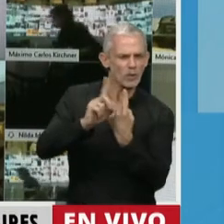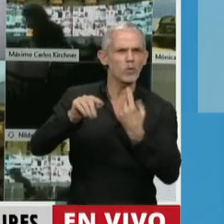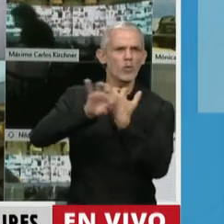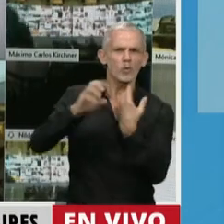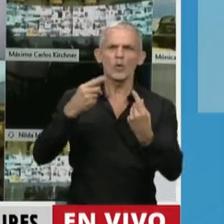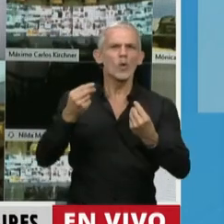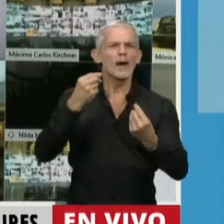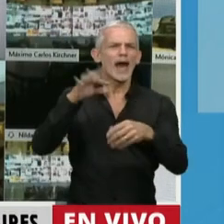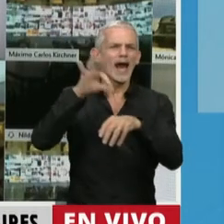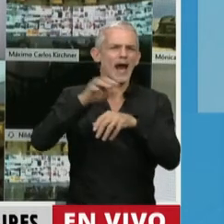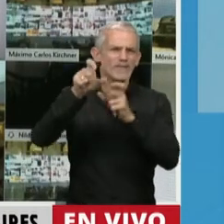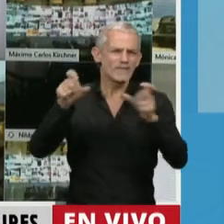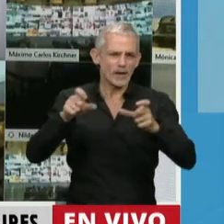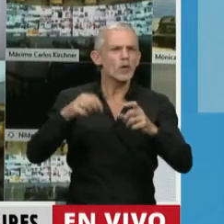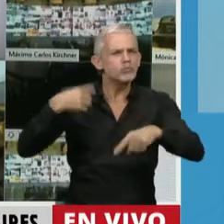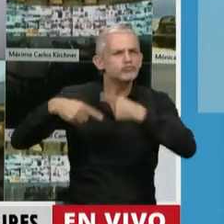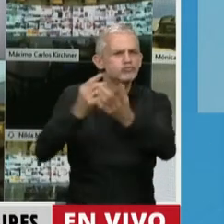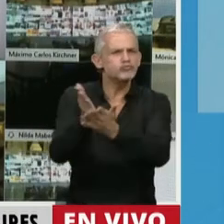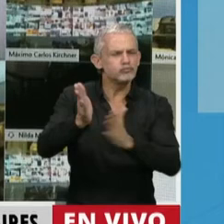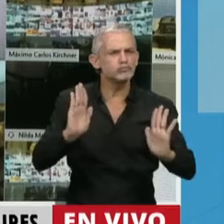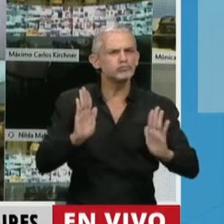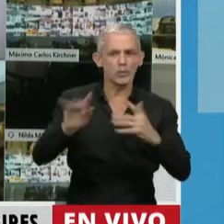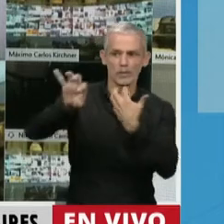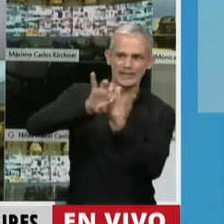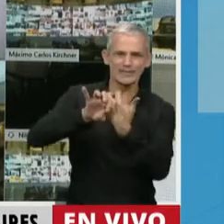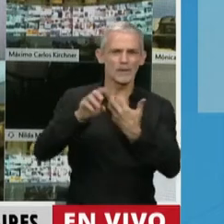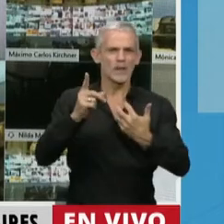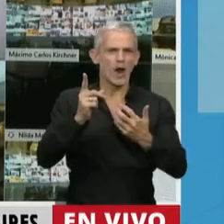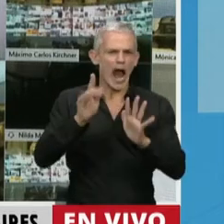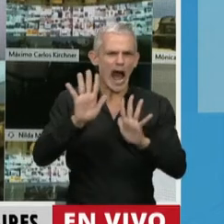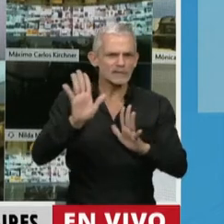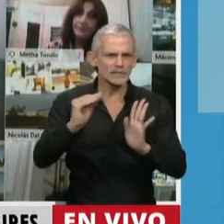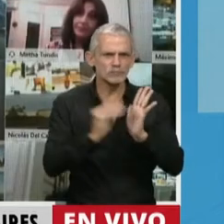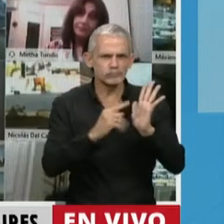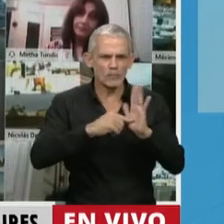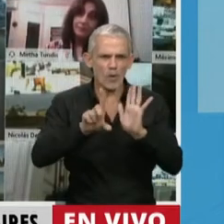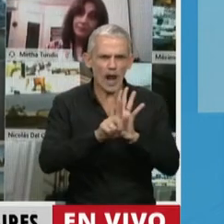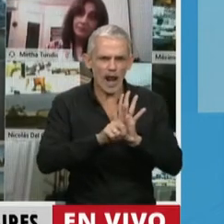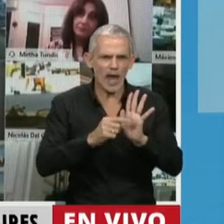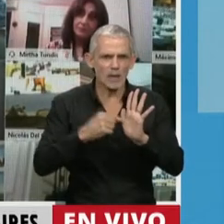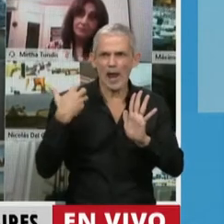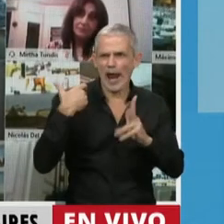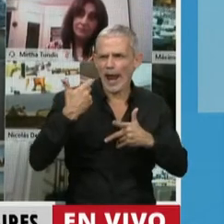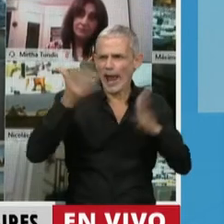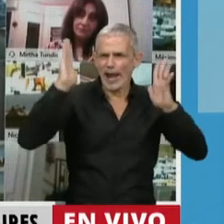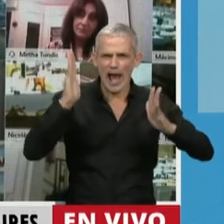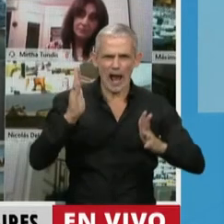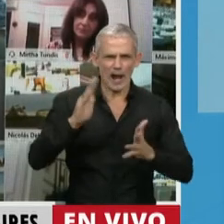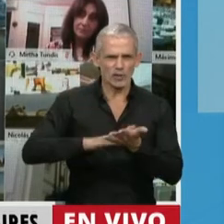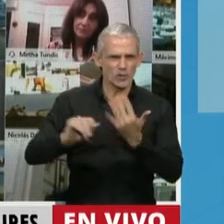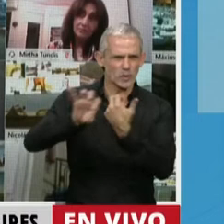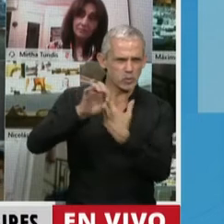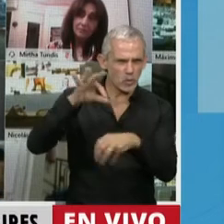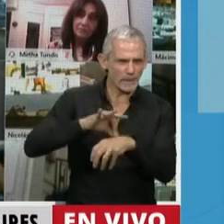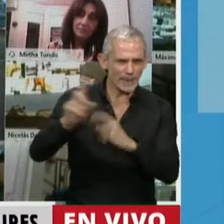pacientes crónicos y demás, pero la introducción en un carácter relativamente generalizado tiene